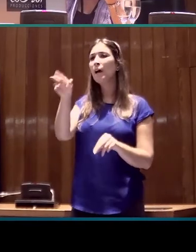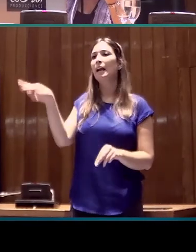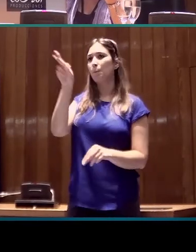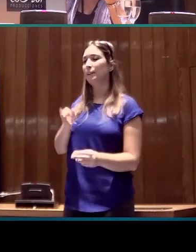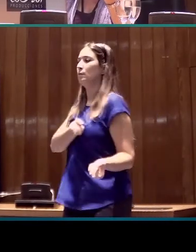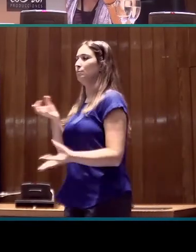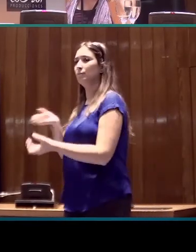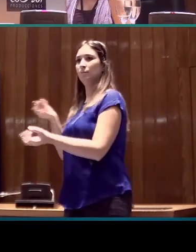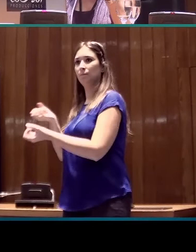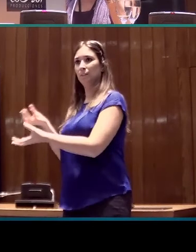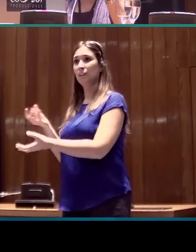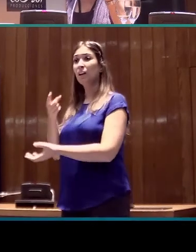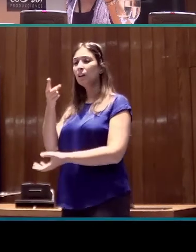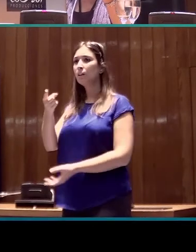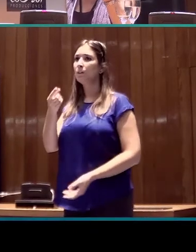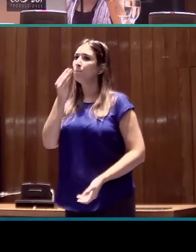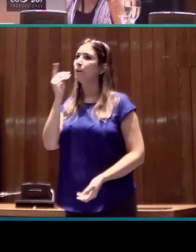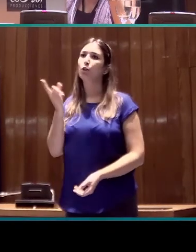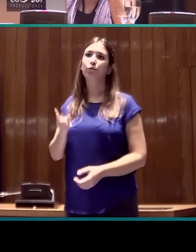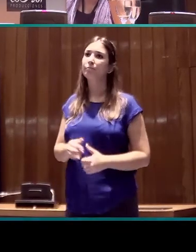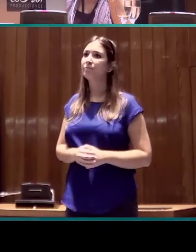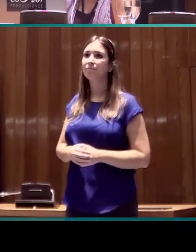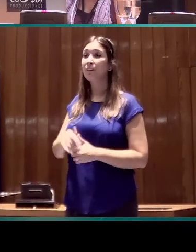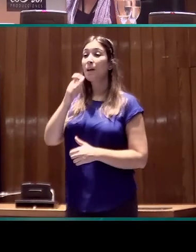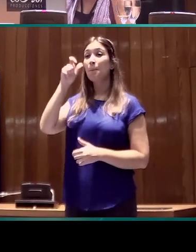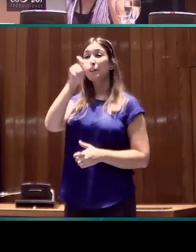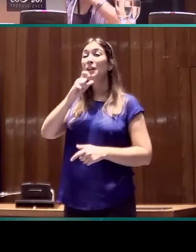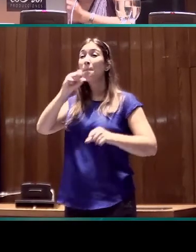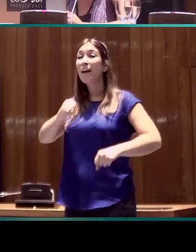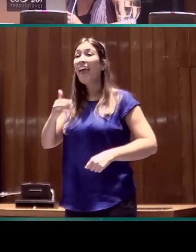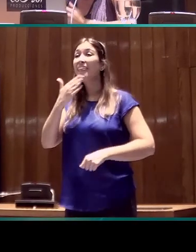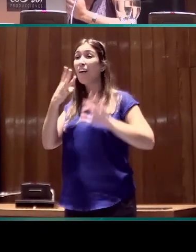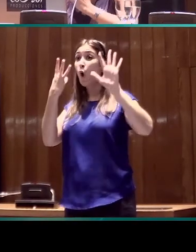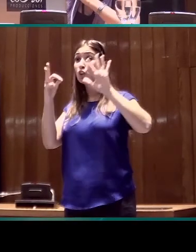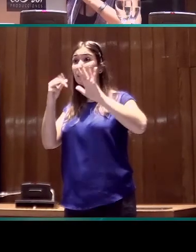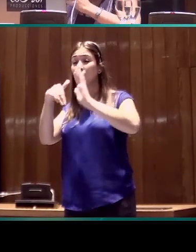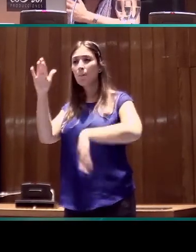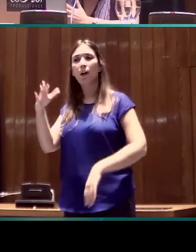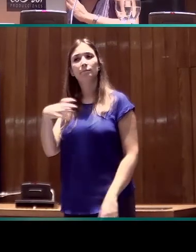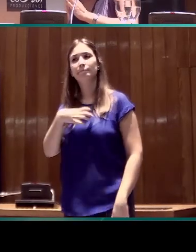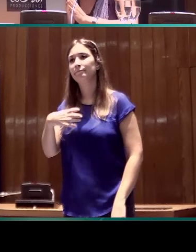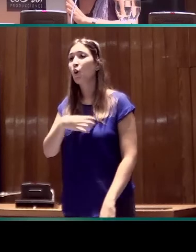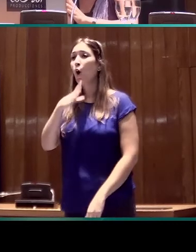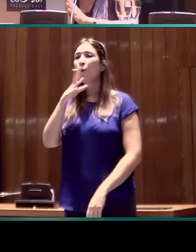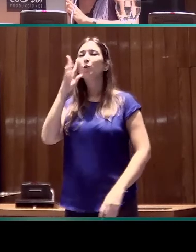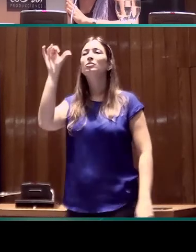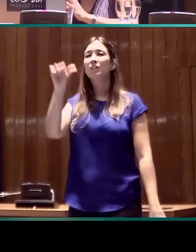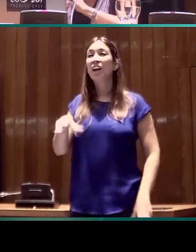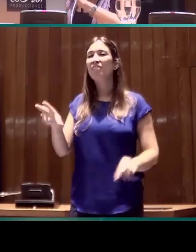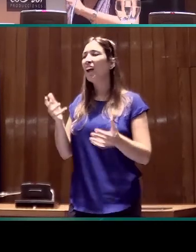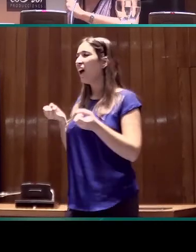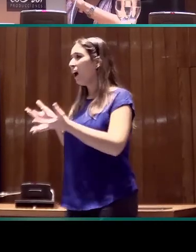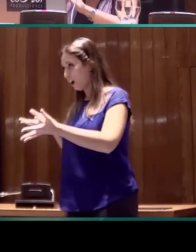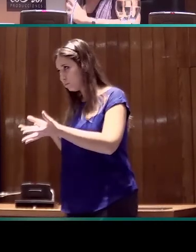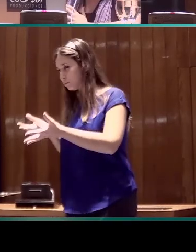informante no era muy adecuado por personas signantes mayores de 80%. 80 años por temas de memoria. Entonces,